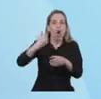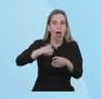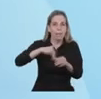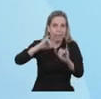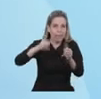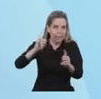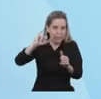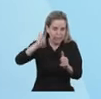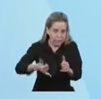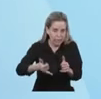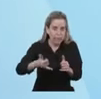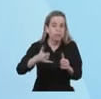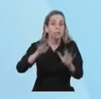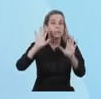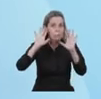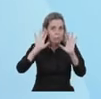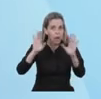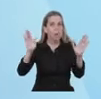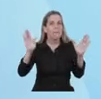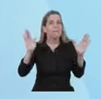en 135 países.